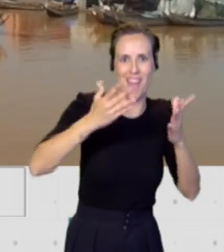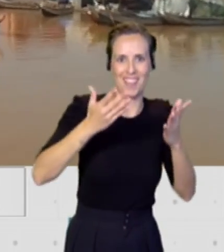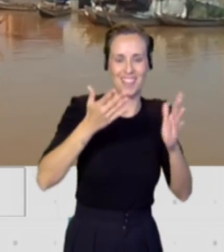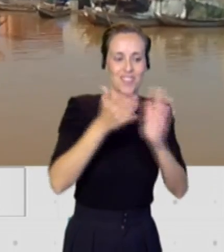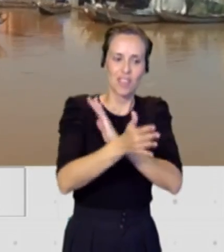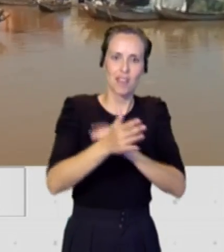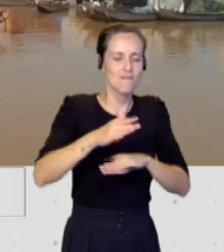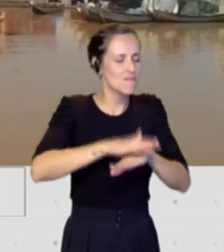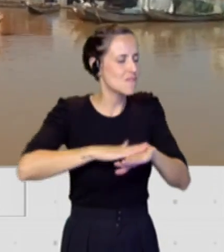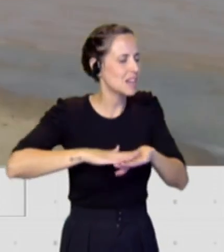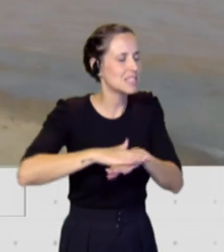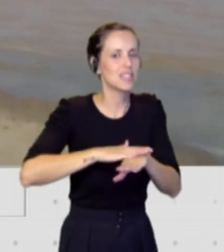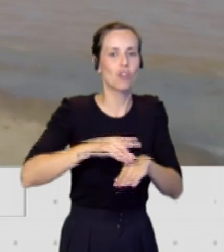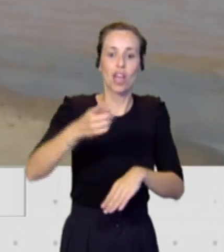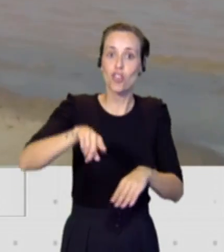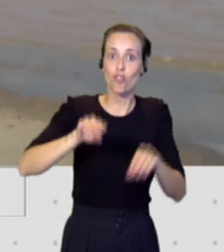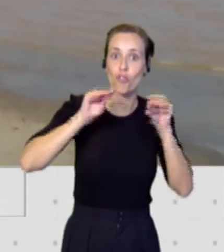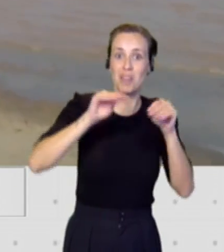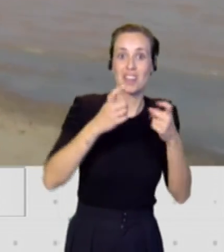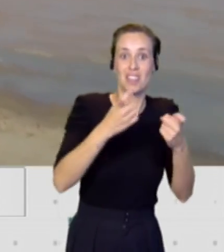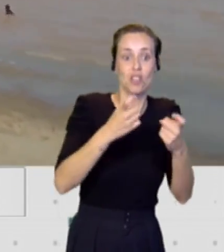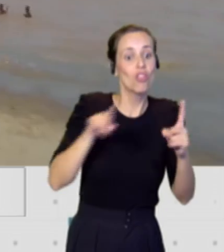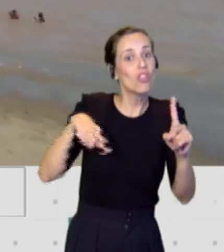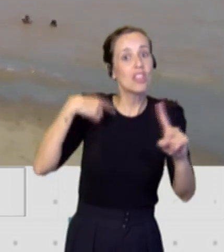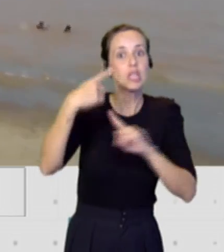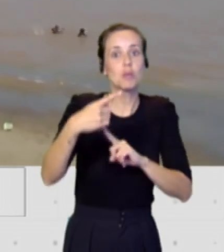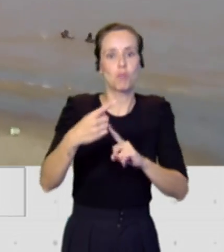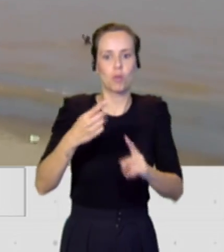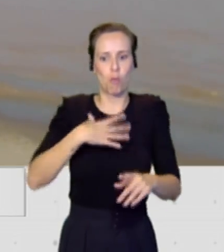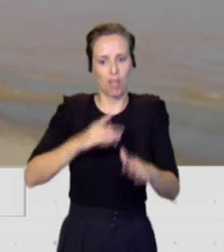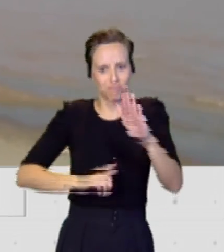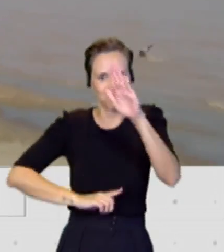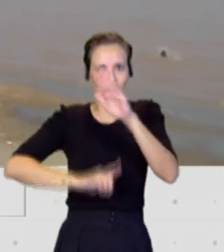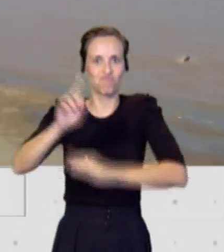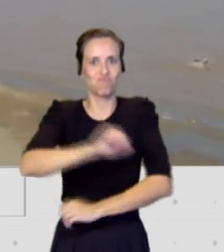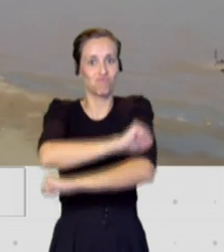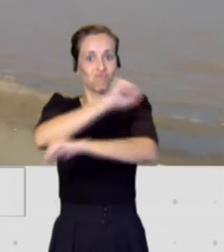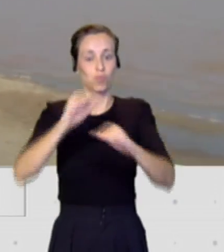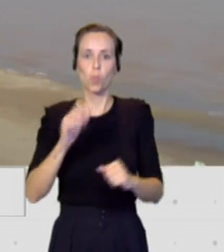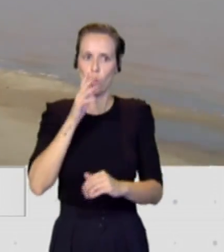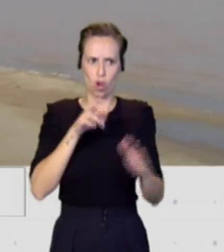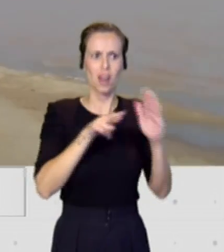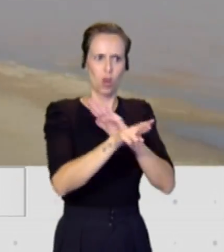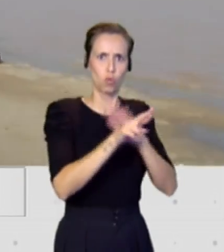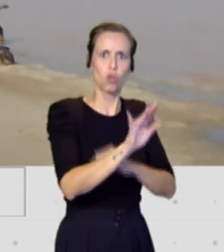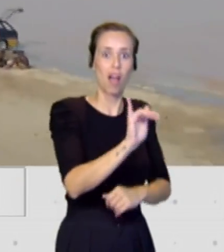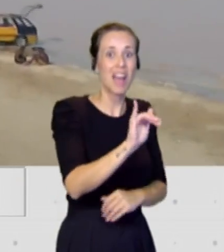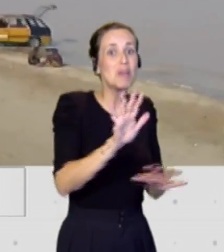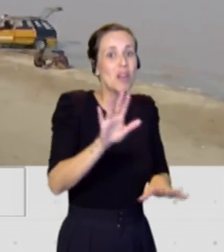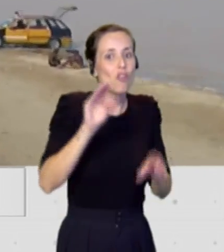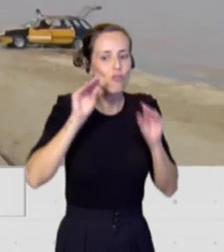ellos se puedan desarrollar por sí mismos, porque tienen recursos, lo que pasa es que les falta conocimientos para poder